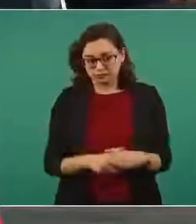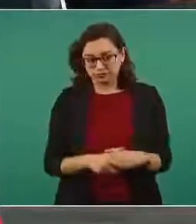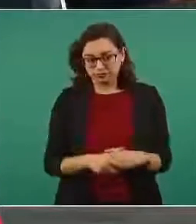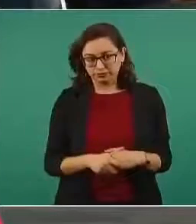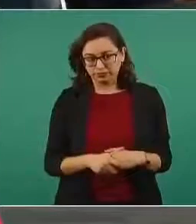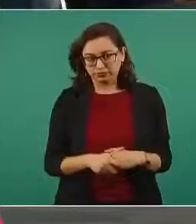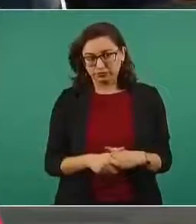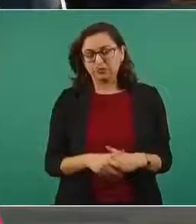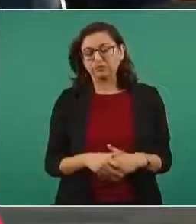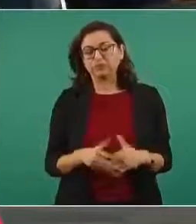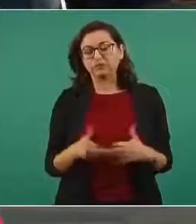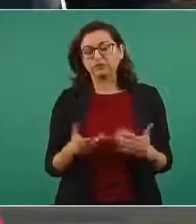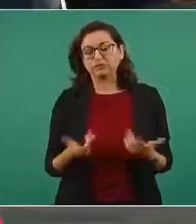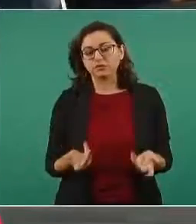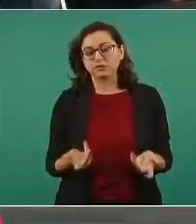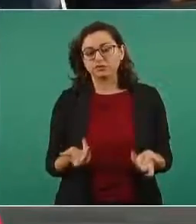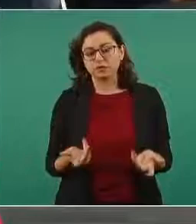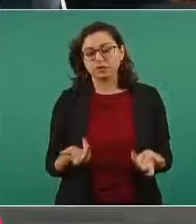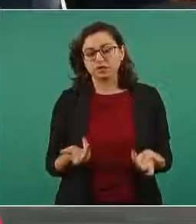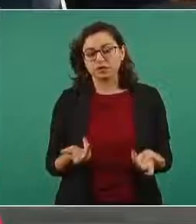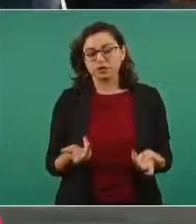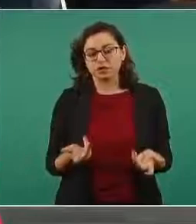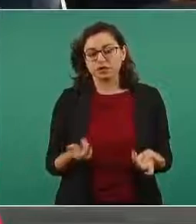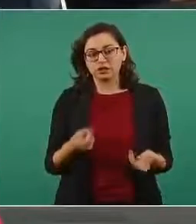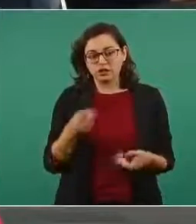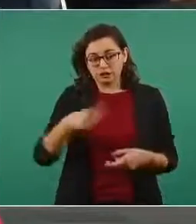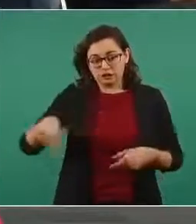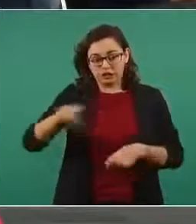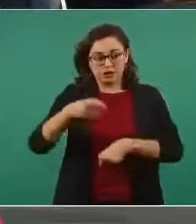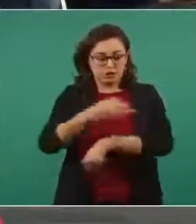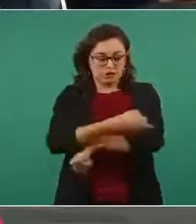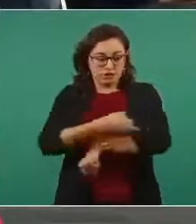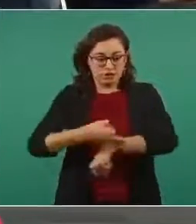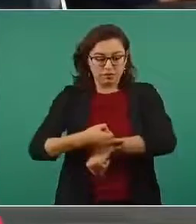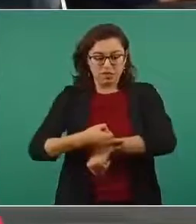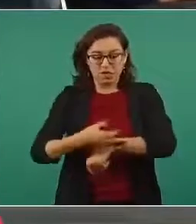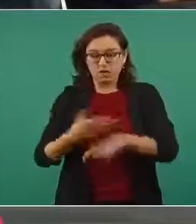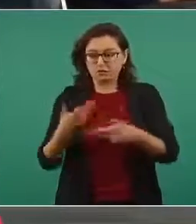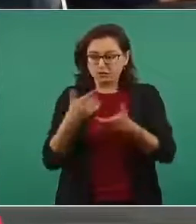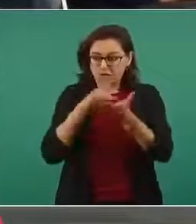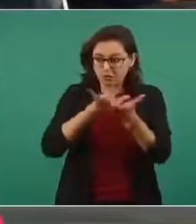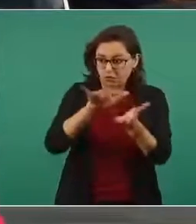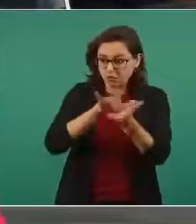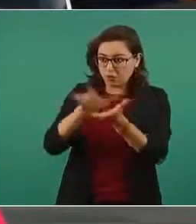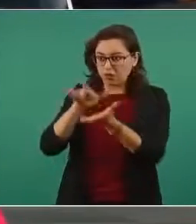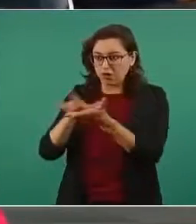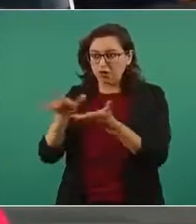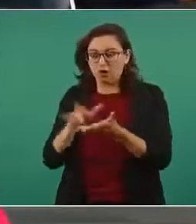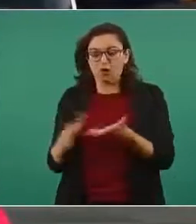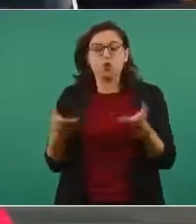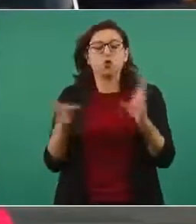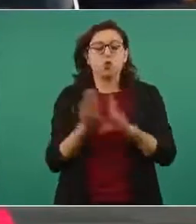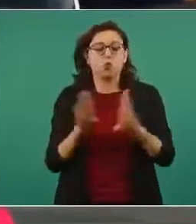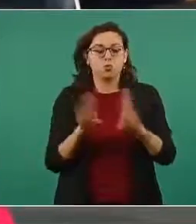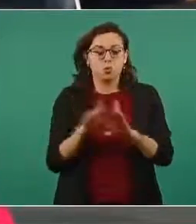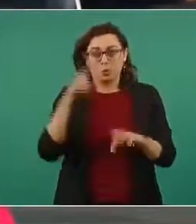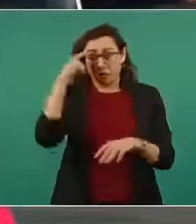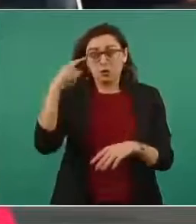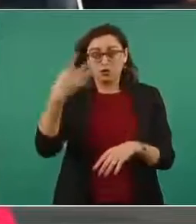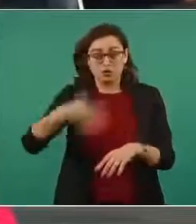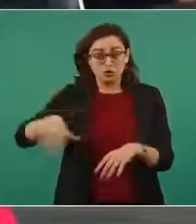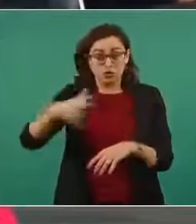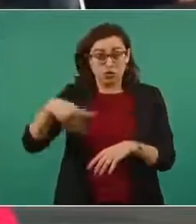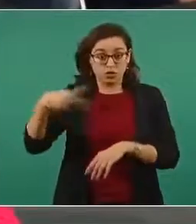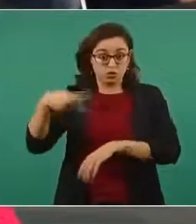manera puede se está llegando a las familias de personas desaparecidas estos recursos para que encuentren a sus